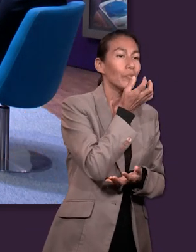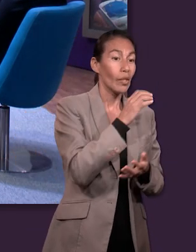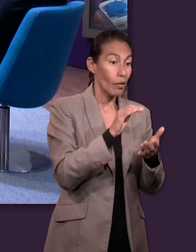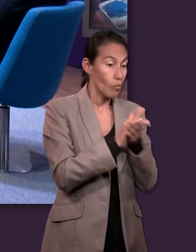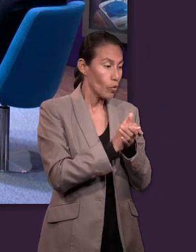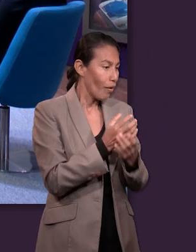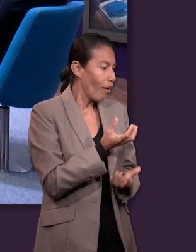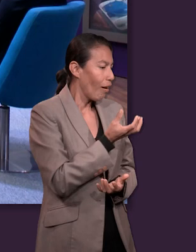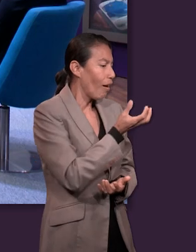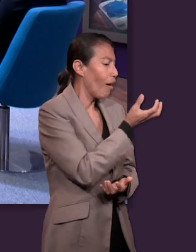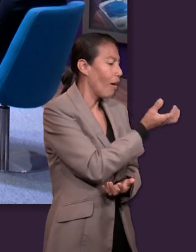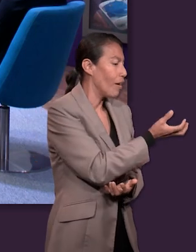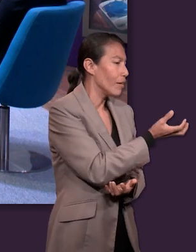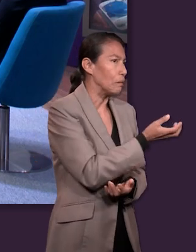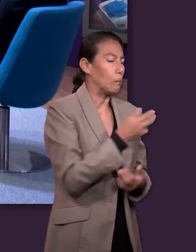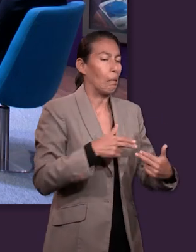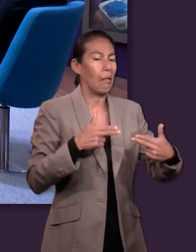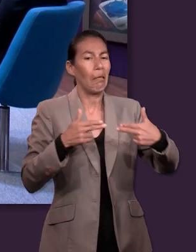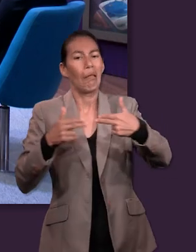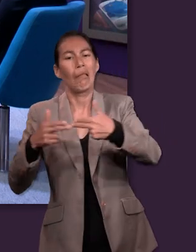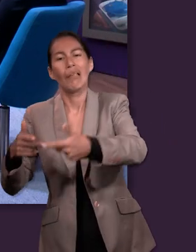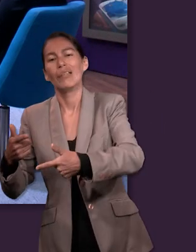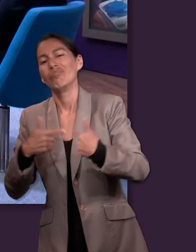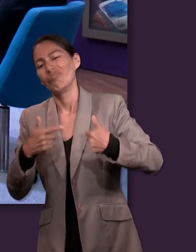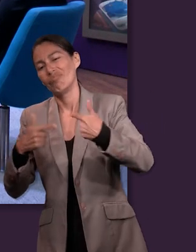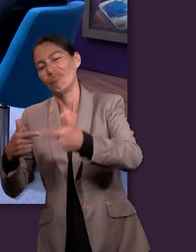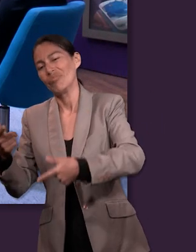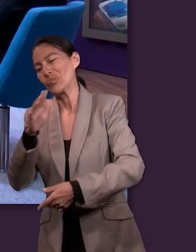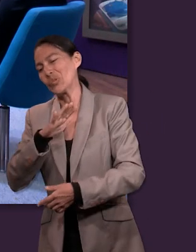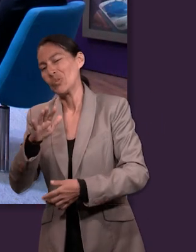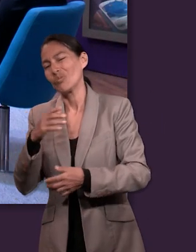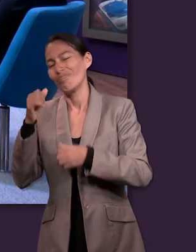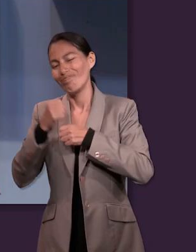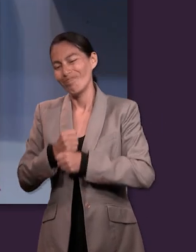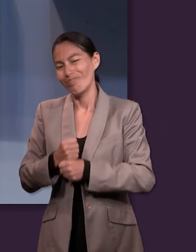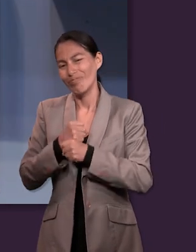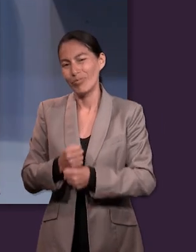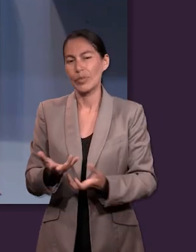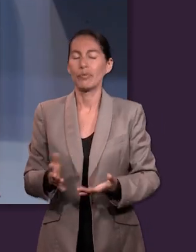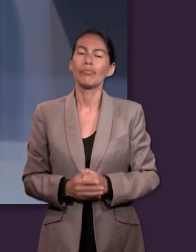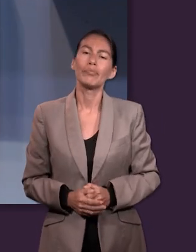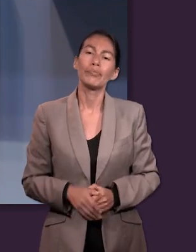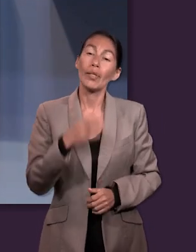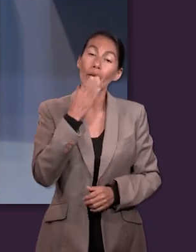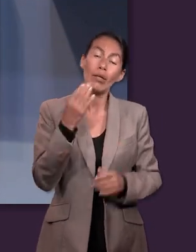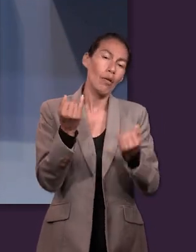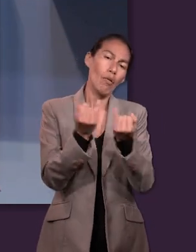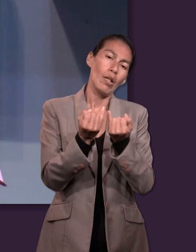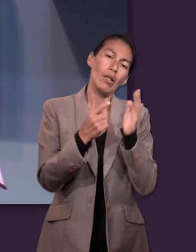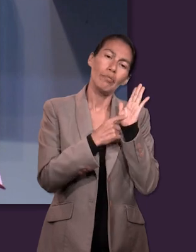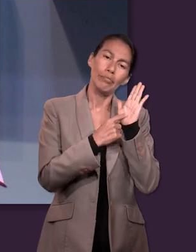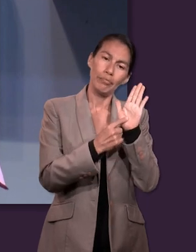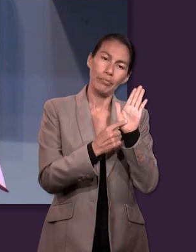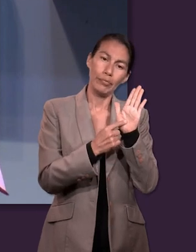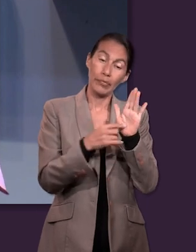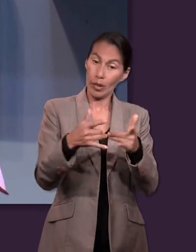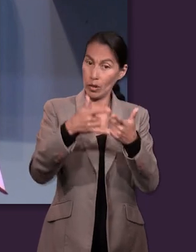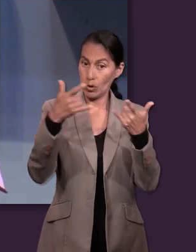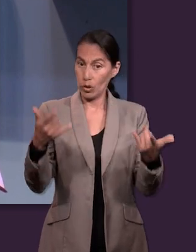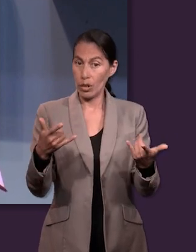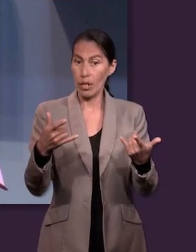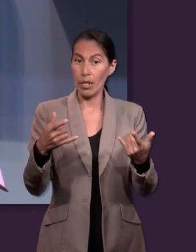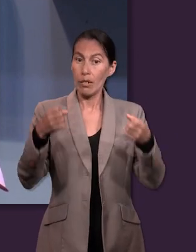y pues las consecuencias las venimos pagando hasta ahora. Y en la Biblia, en la lección, mejor dicho, nos menciona la historia de Saúl.